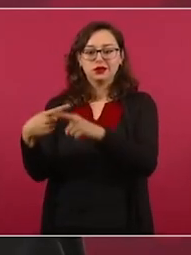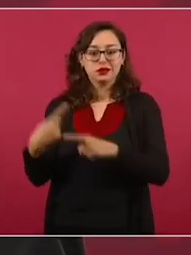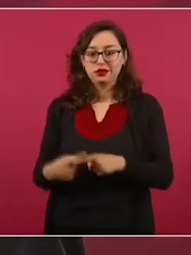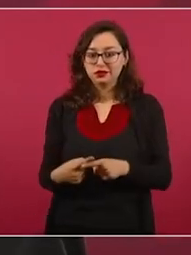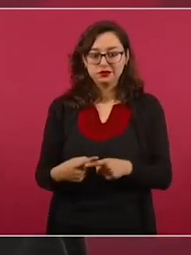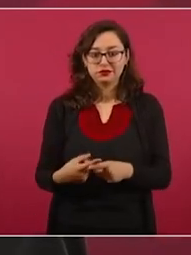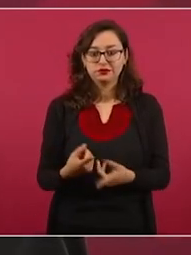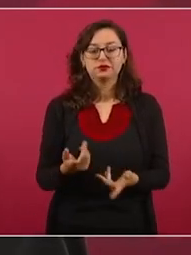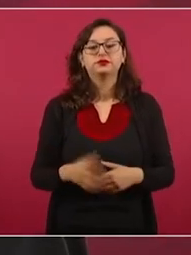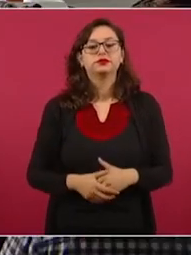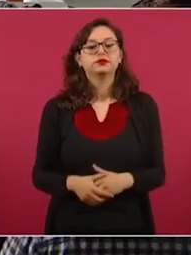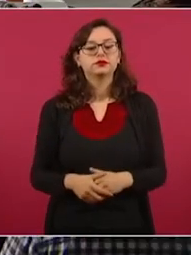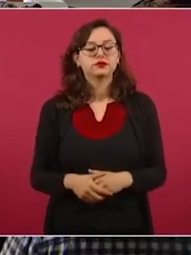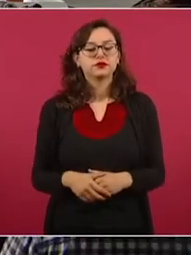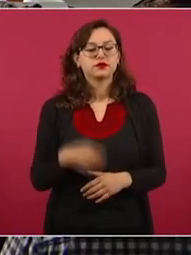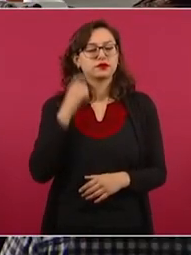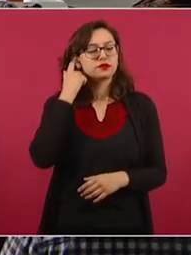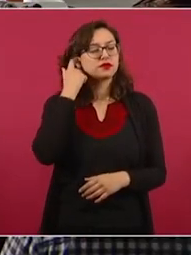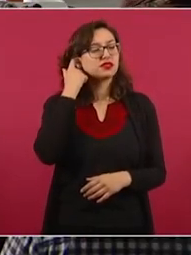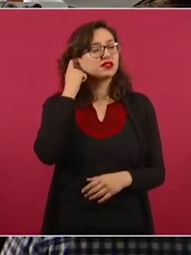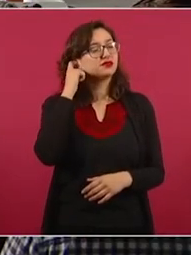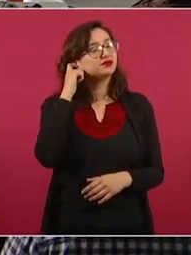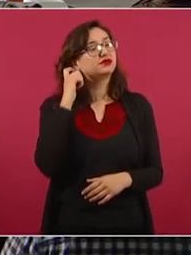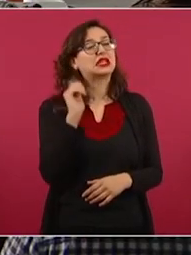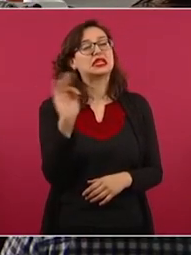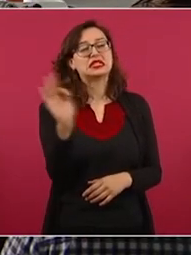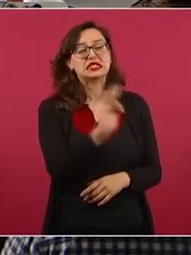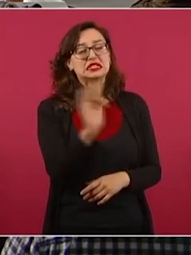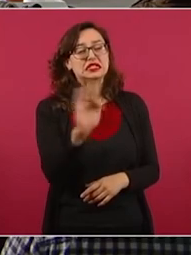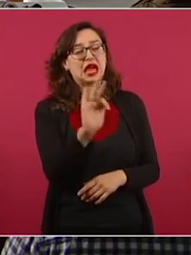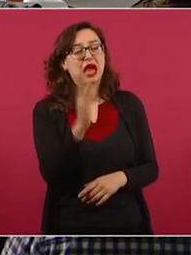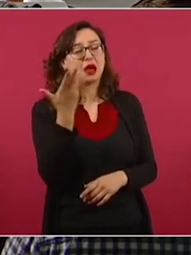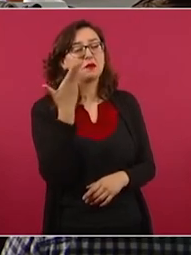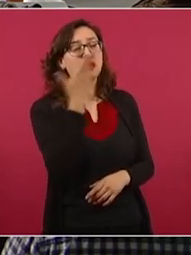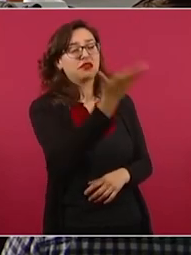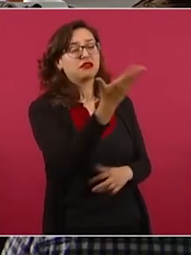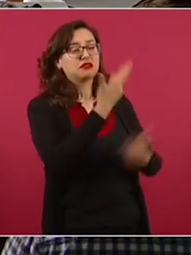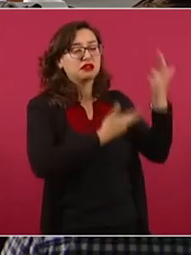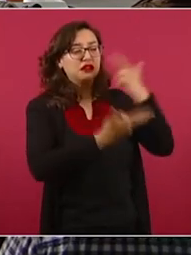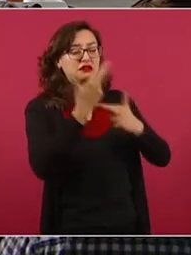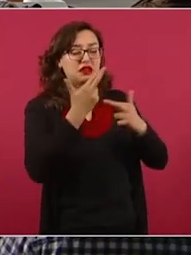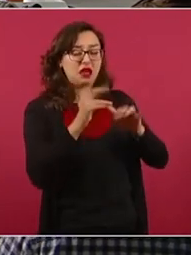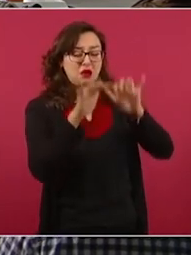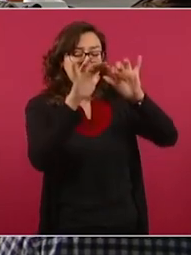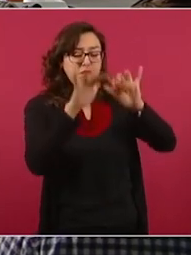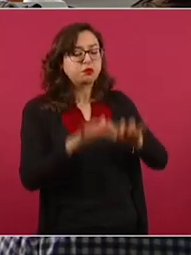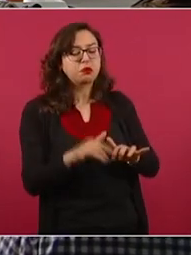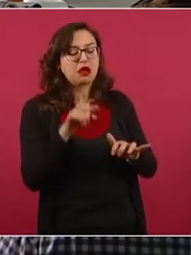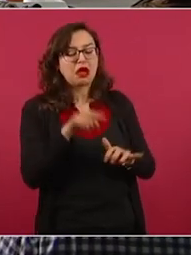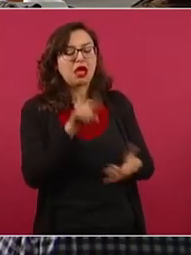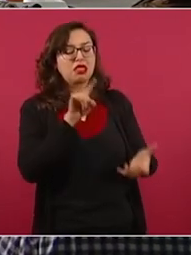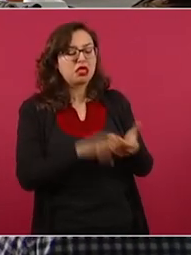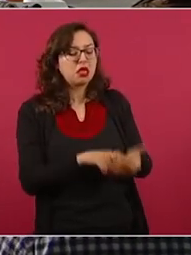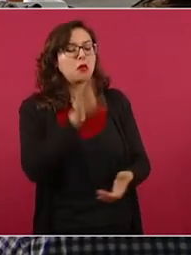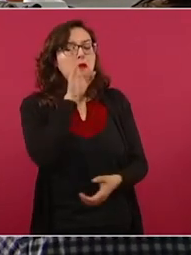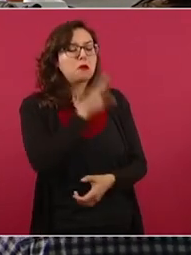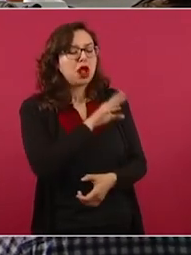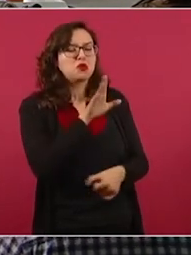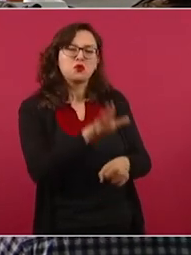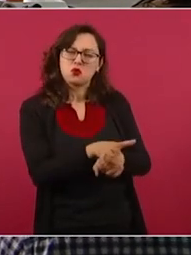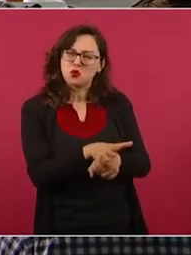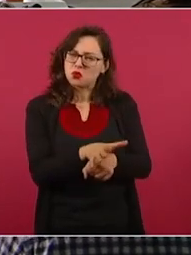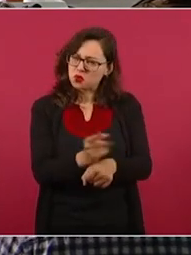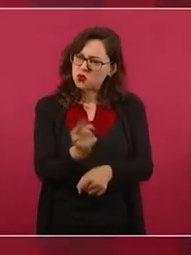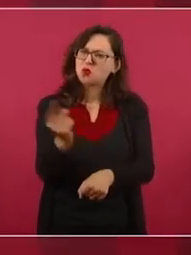¿Por qué señaló usted que estaba mal integrada la solicitud de extradición? ¿Mande? Usted señaló hace meses. porque al